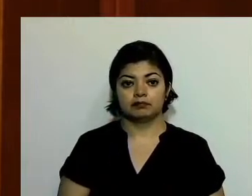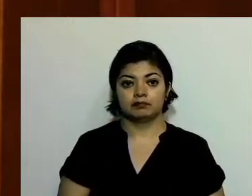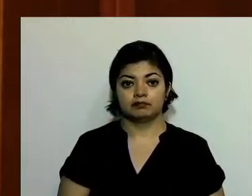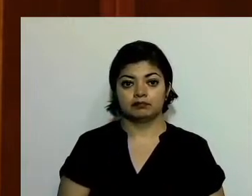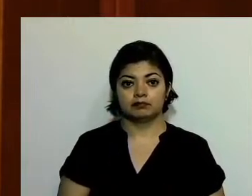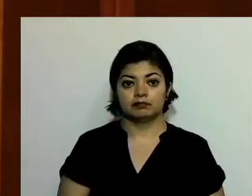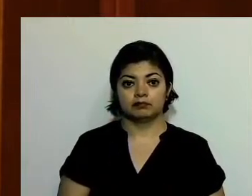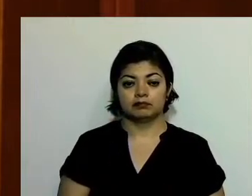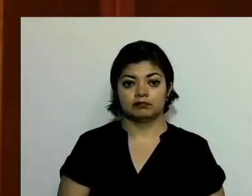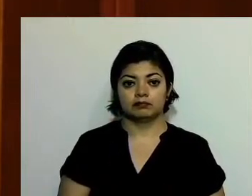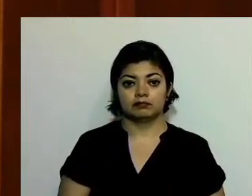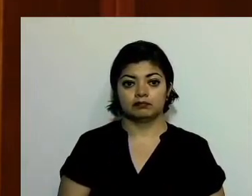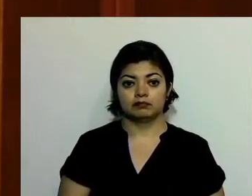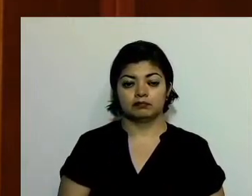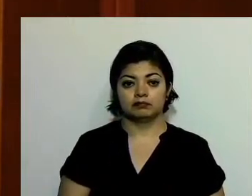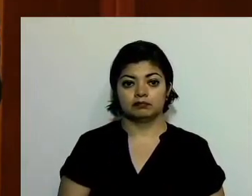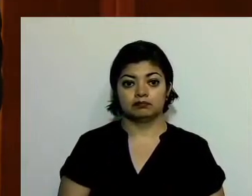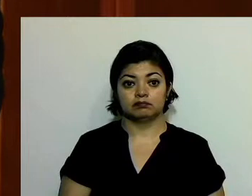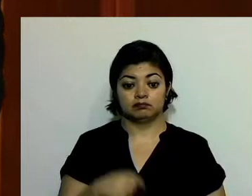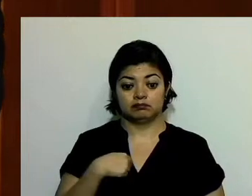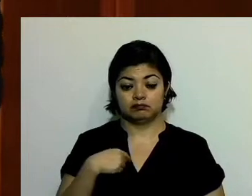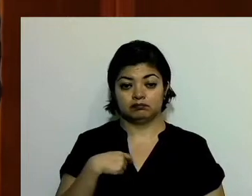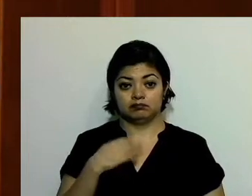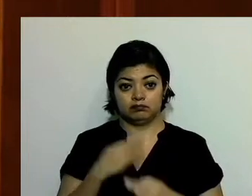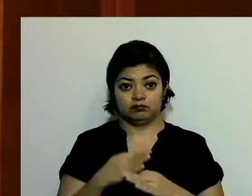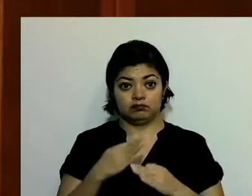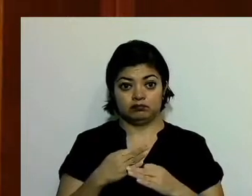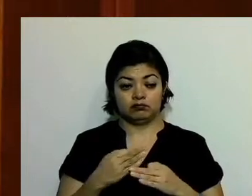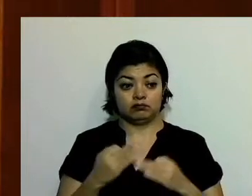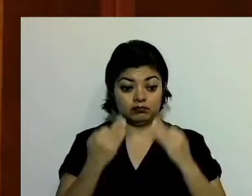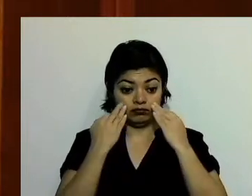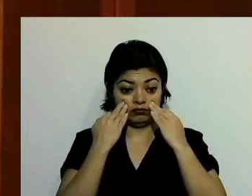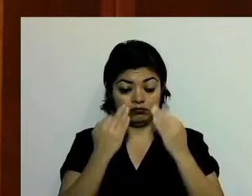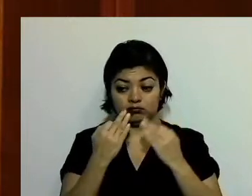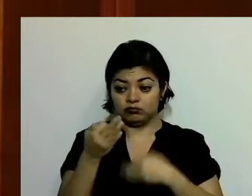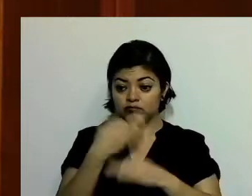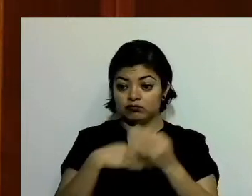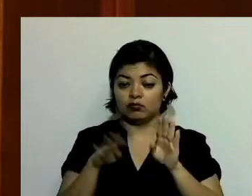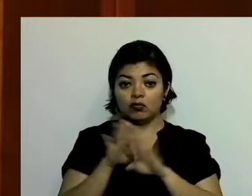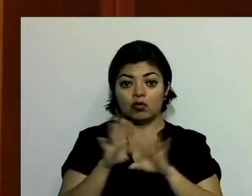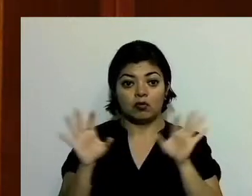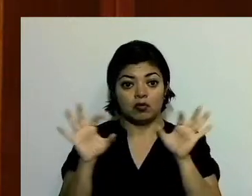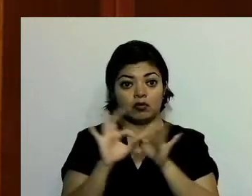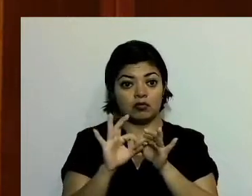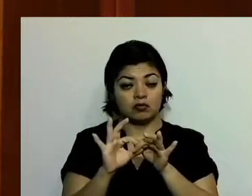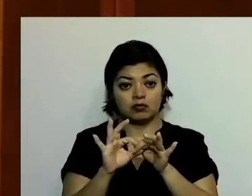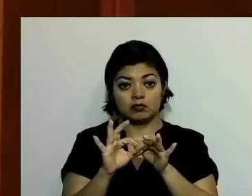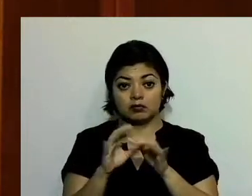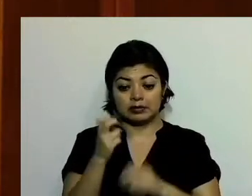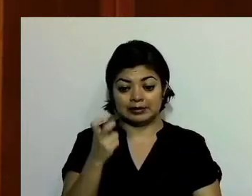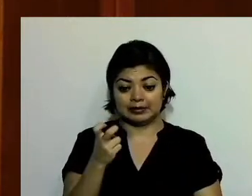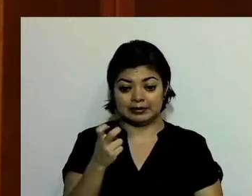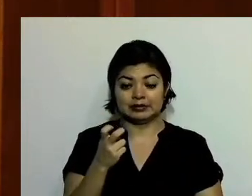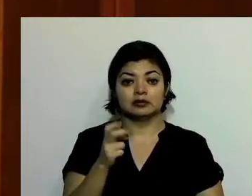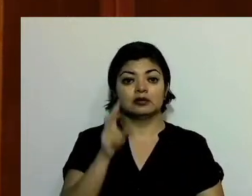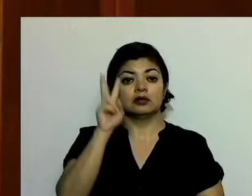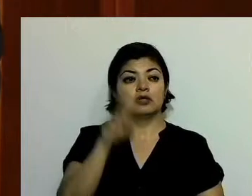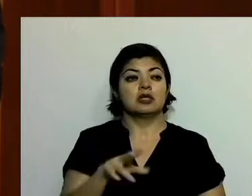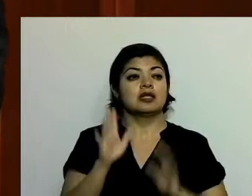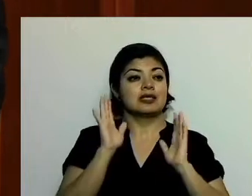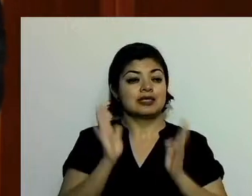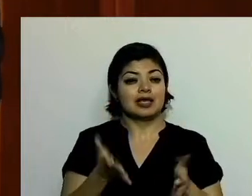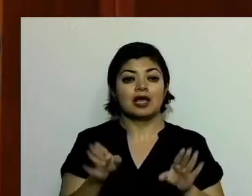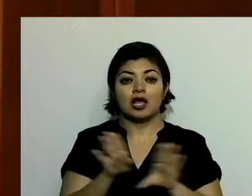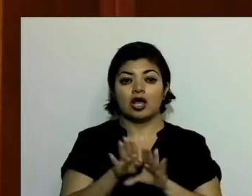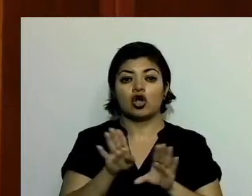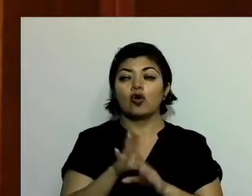Nuestra presencia aquí no responde a una coyuntura, no responde, desde luego, a un golpe de